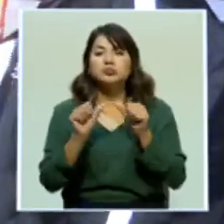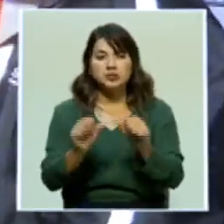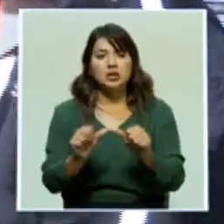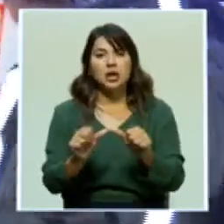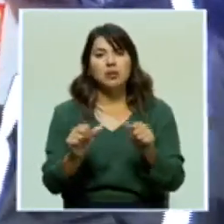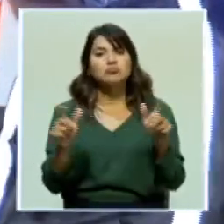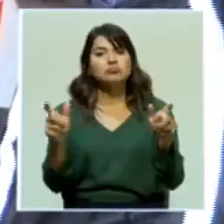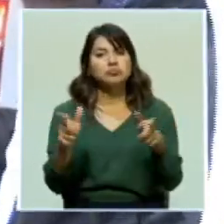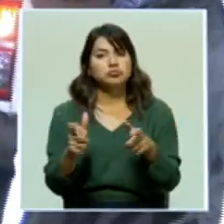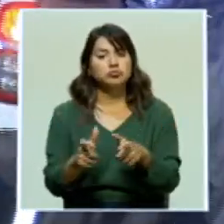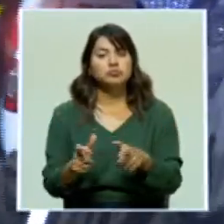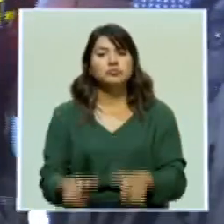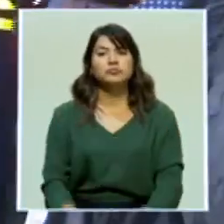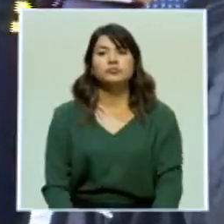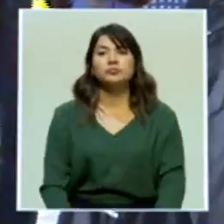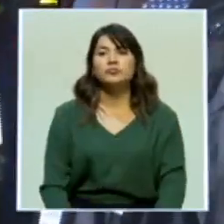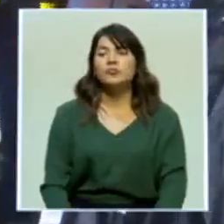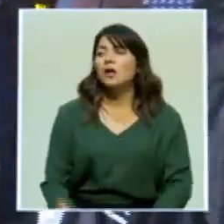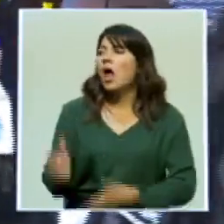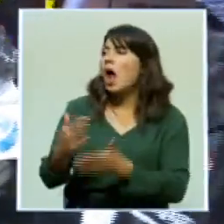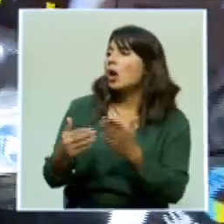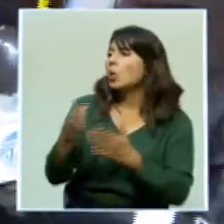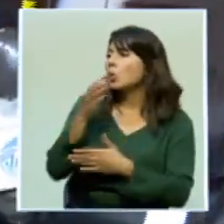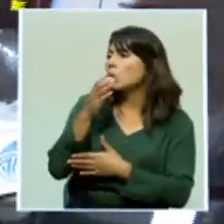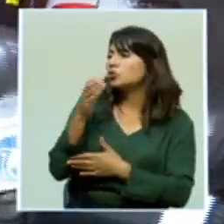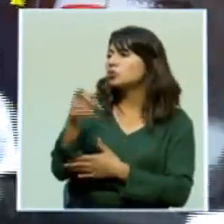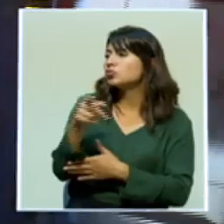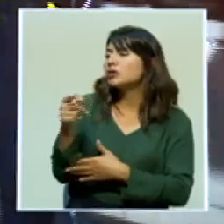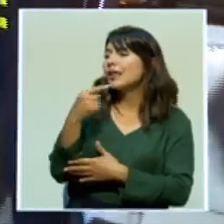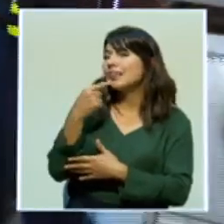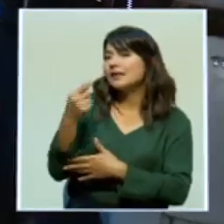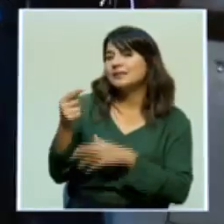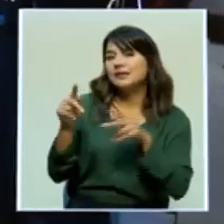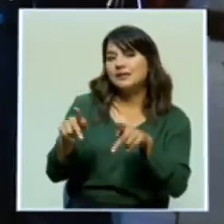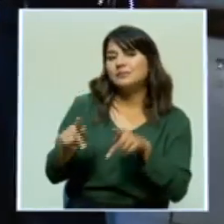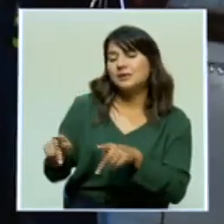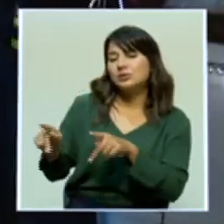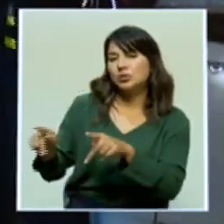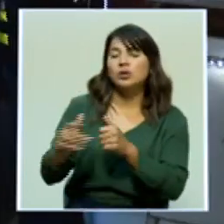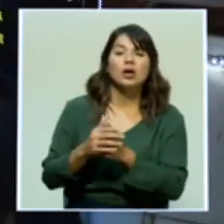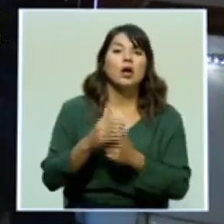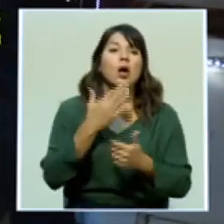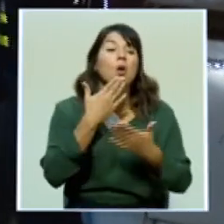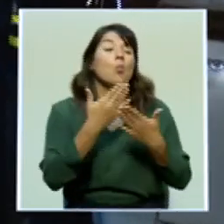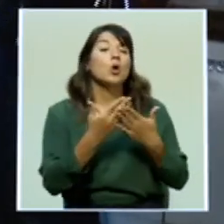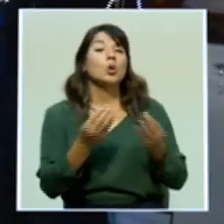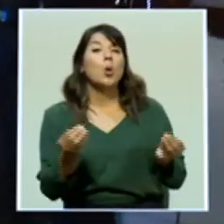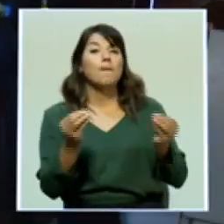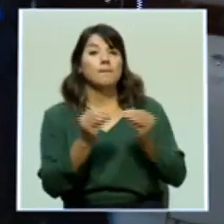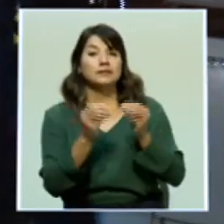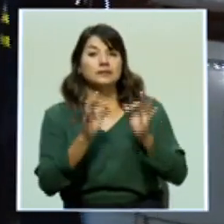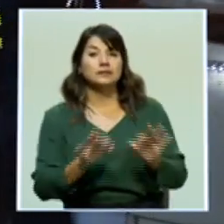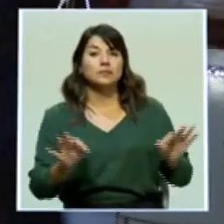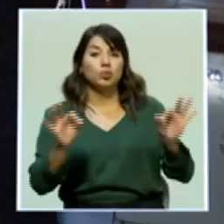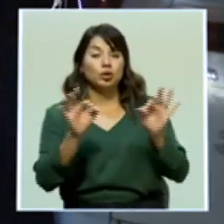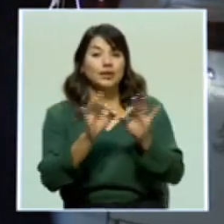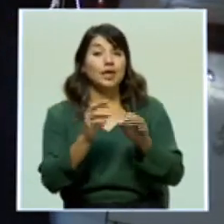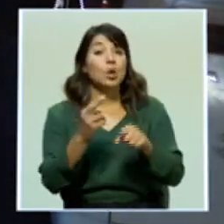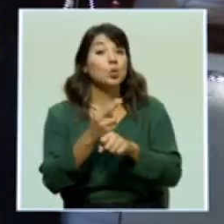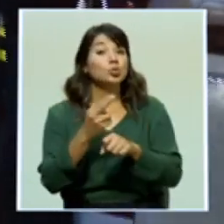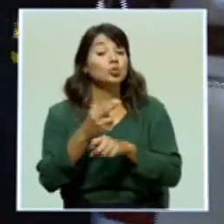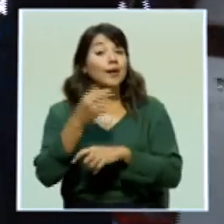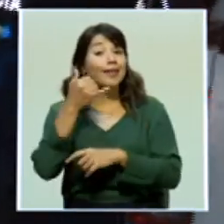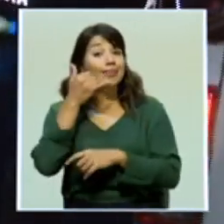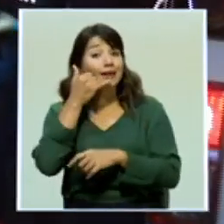en ese sentido. ¿Qué recomendaciones que se le hacen a las personas durante estos días? Bueno, el tema más importante es el uso del teléfono, que